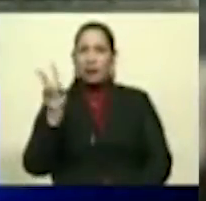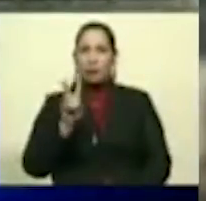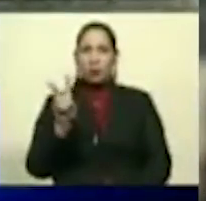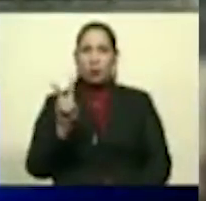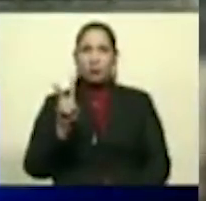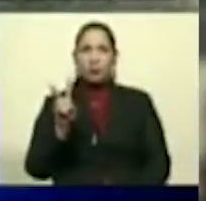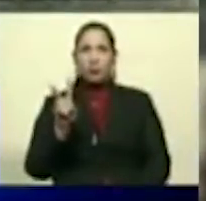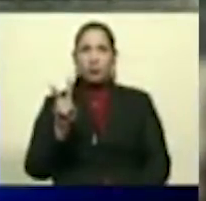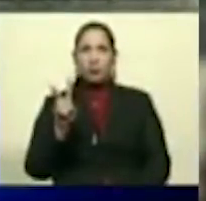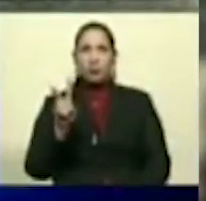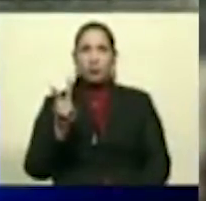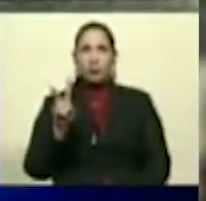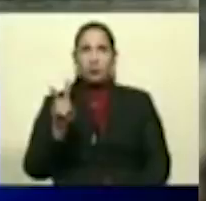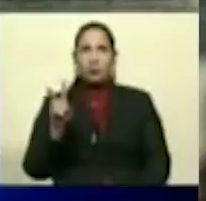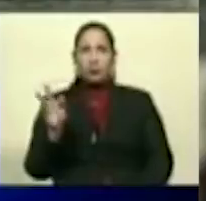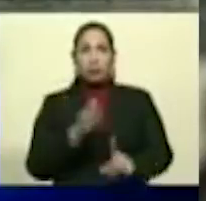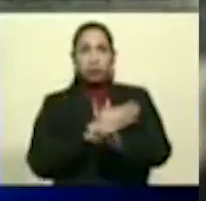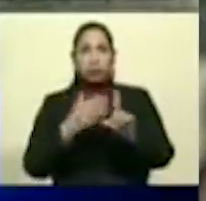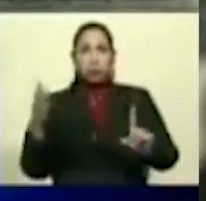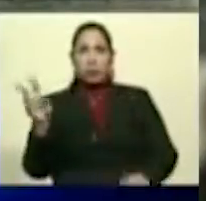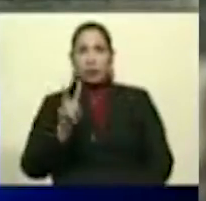Atacar a Venezuela.